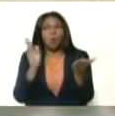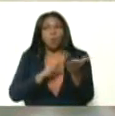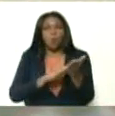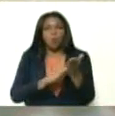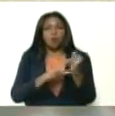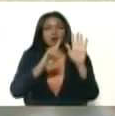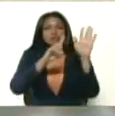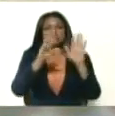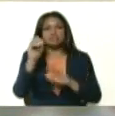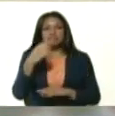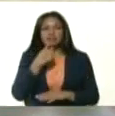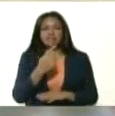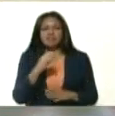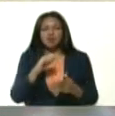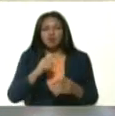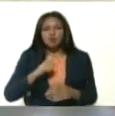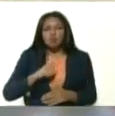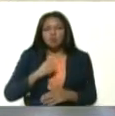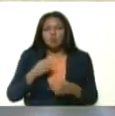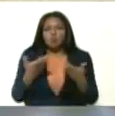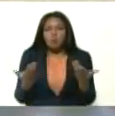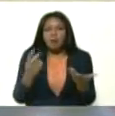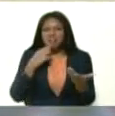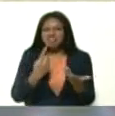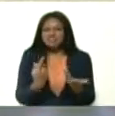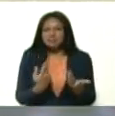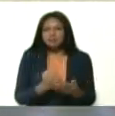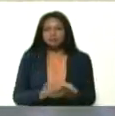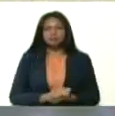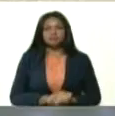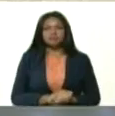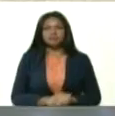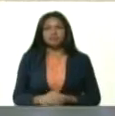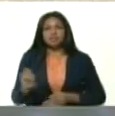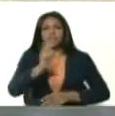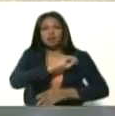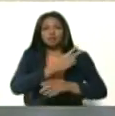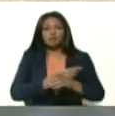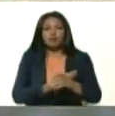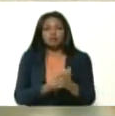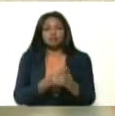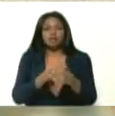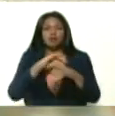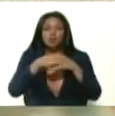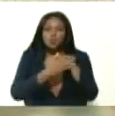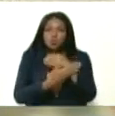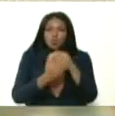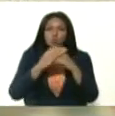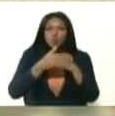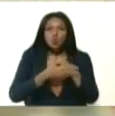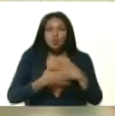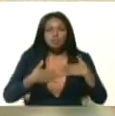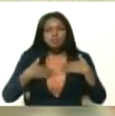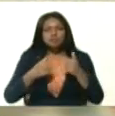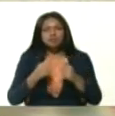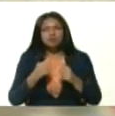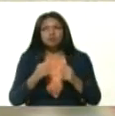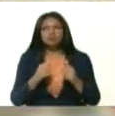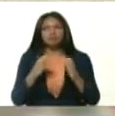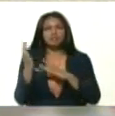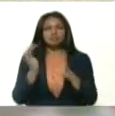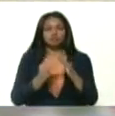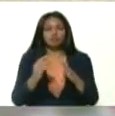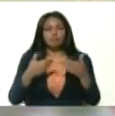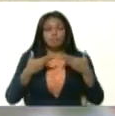página 60. Y ustedes saben cuál es el capítulo. La fuerza curadora de Jesús. Y si me lo permiten,